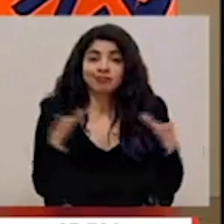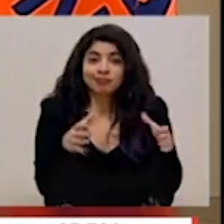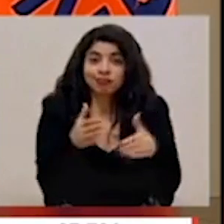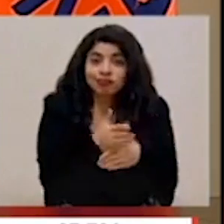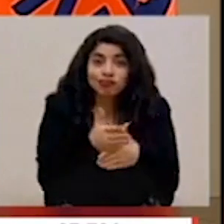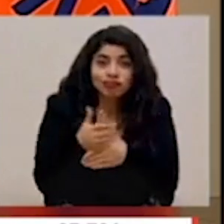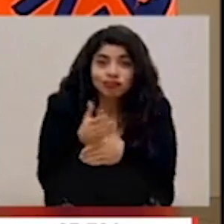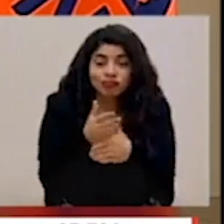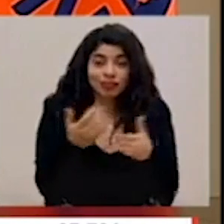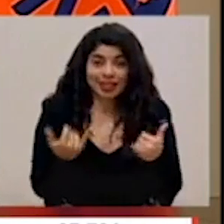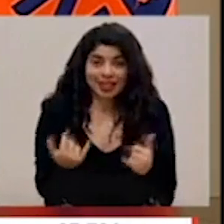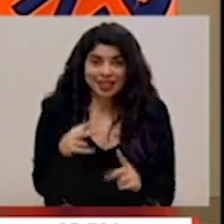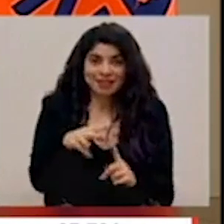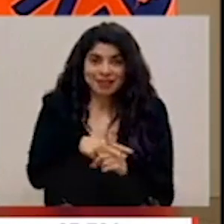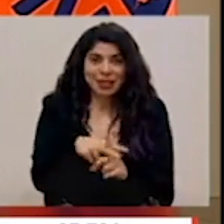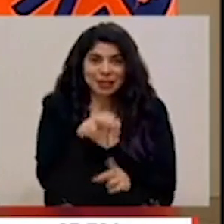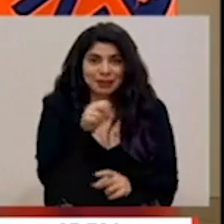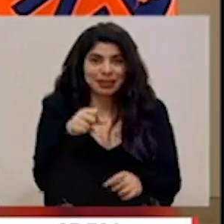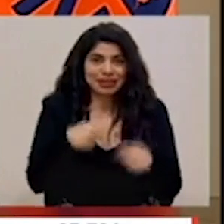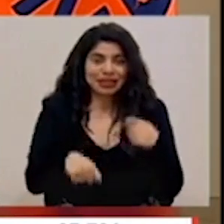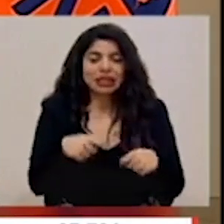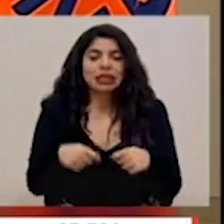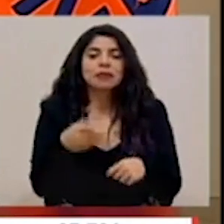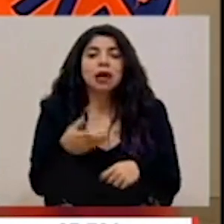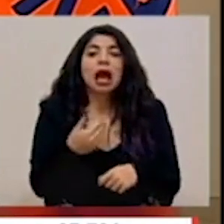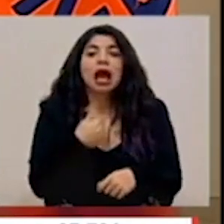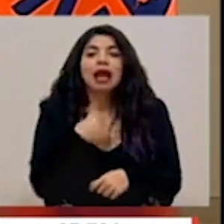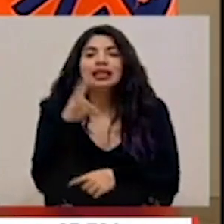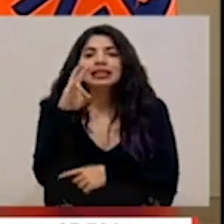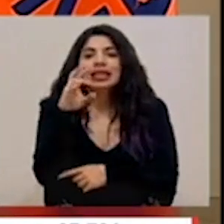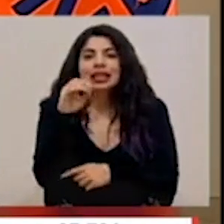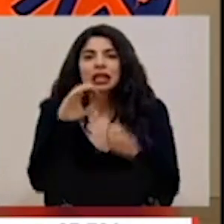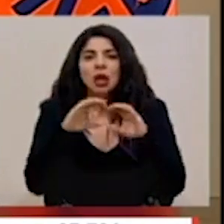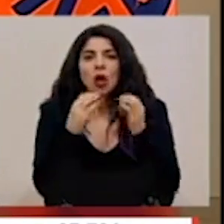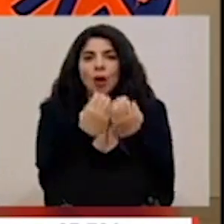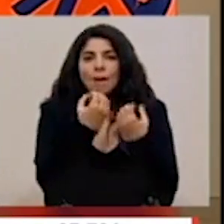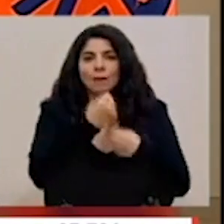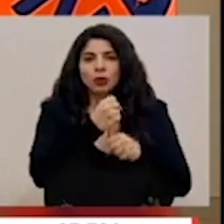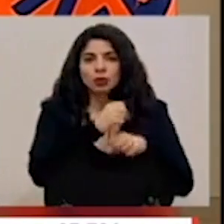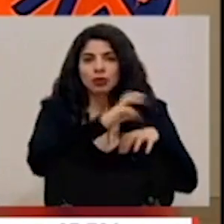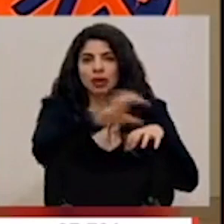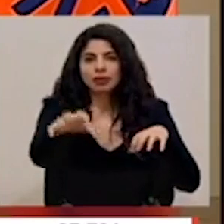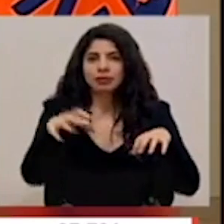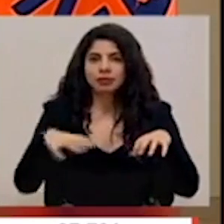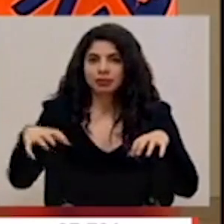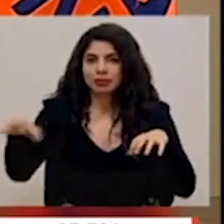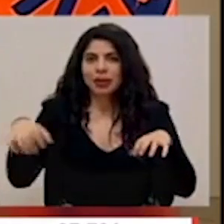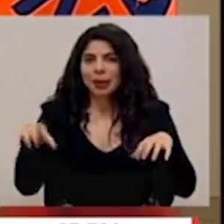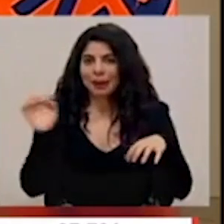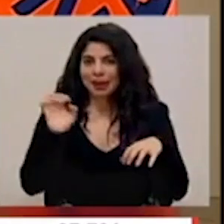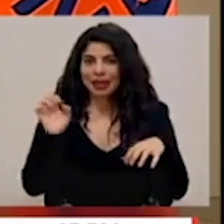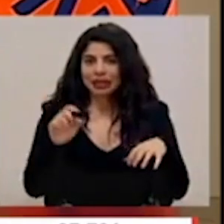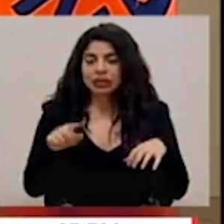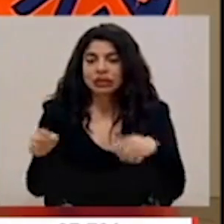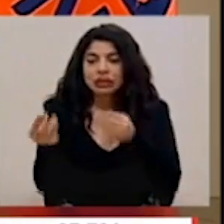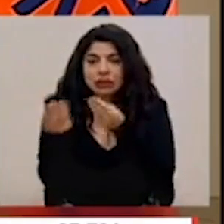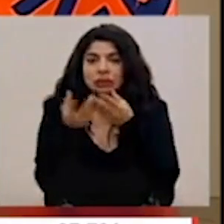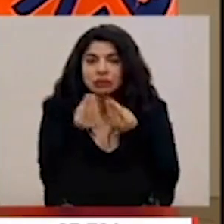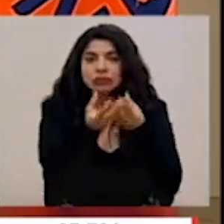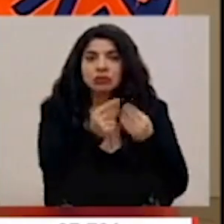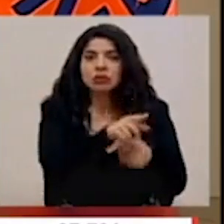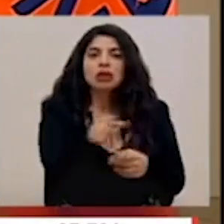venimos implementando durante el mes de septiembre, tenemos 70 comités municipales de emergencia que reportan su